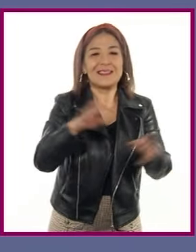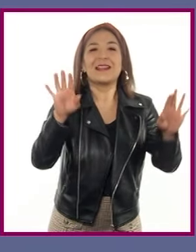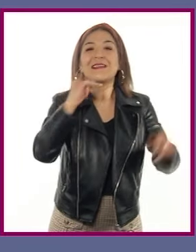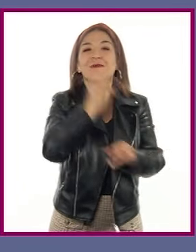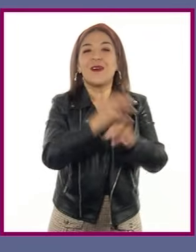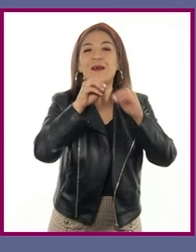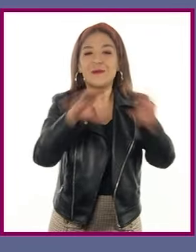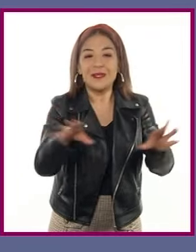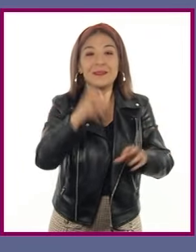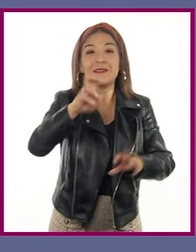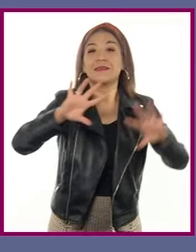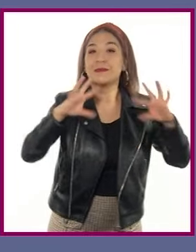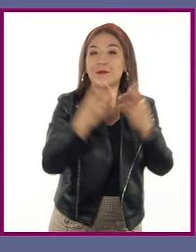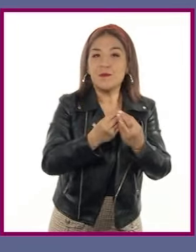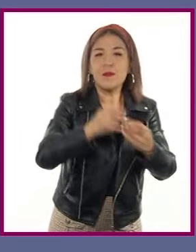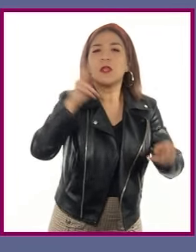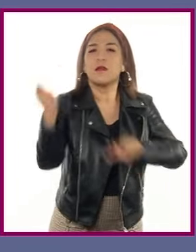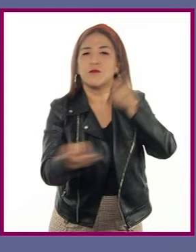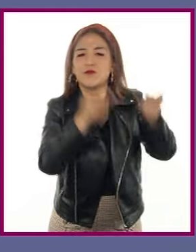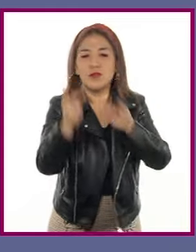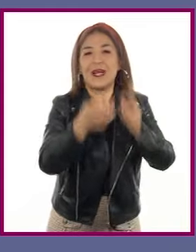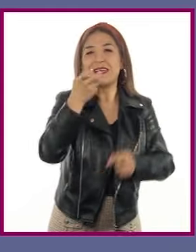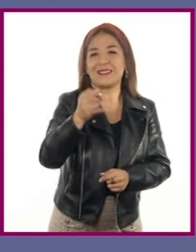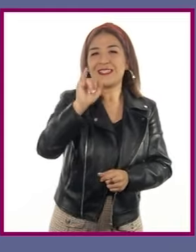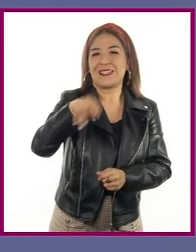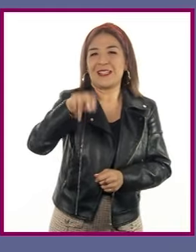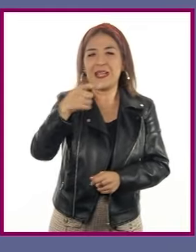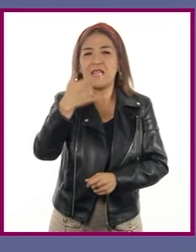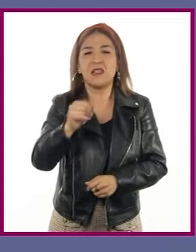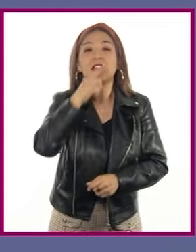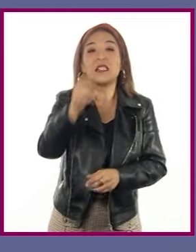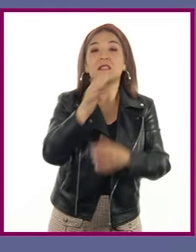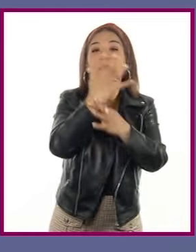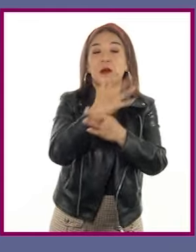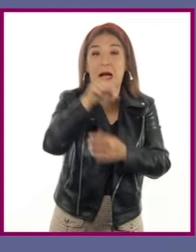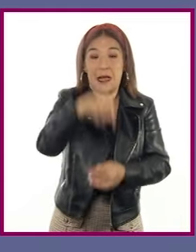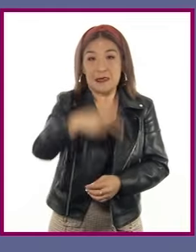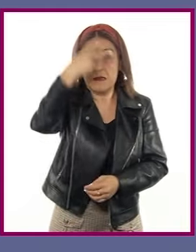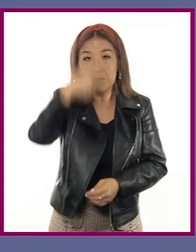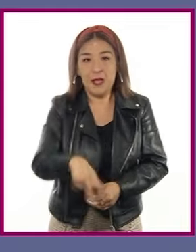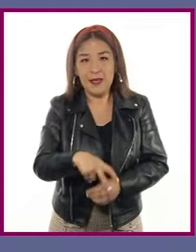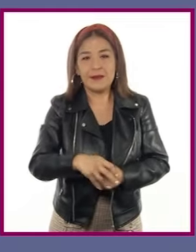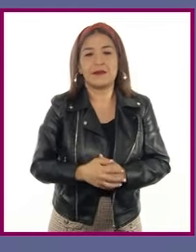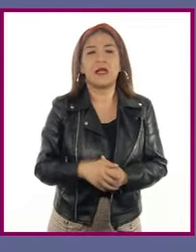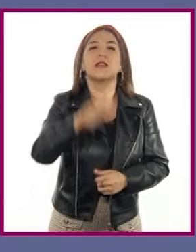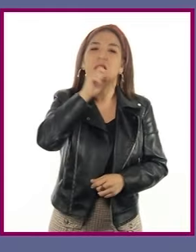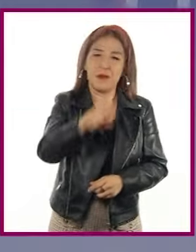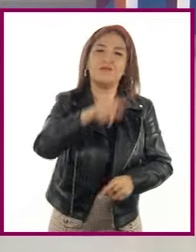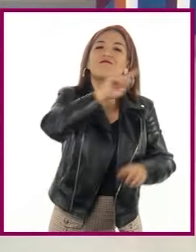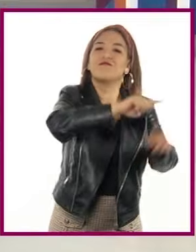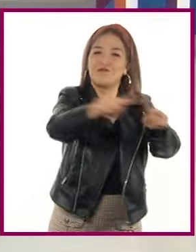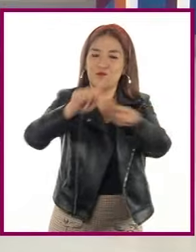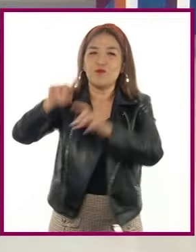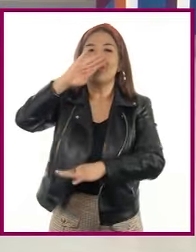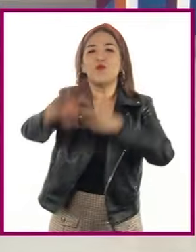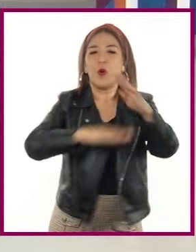obtienen de los censos y conteos de población, los cuales se llevan a cabo en México y en todo el mundo.